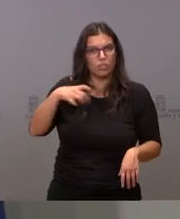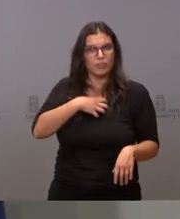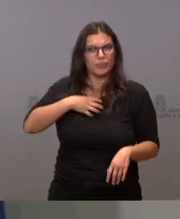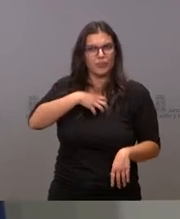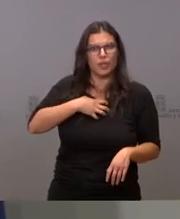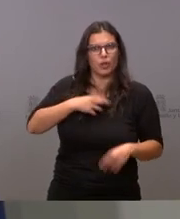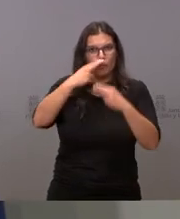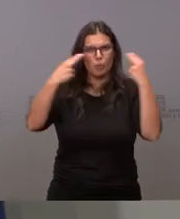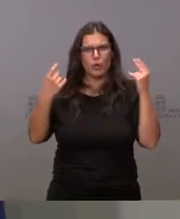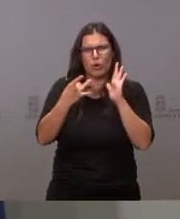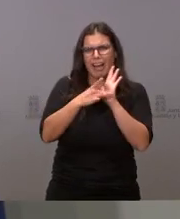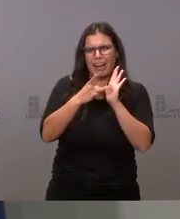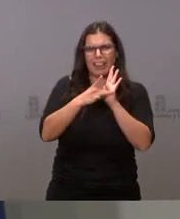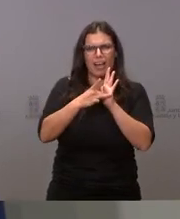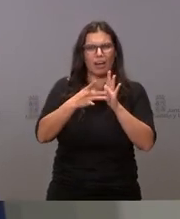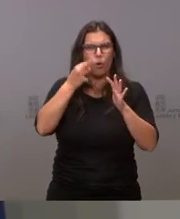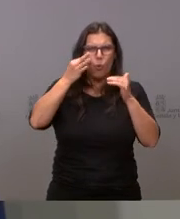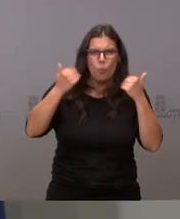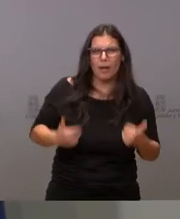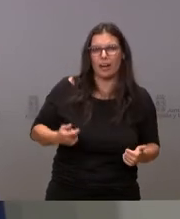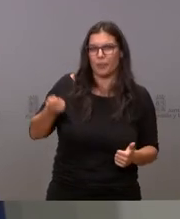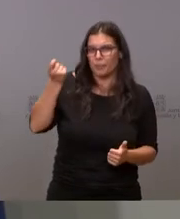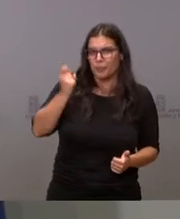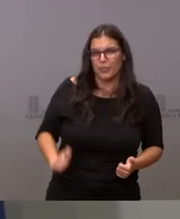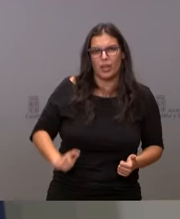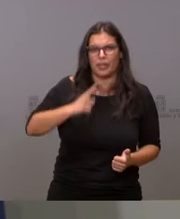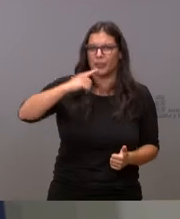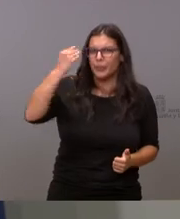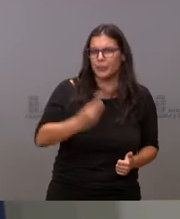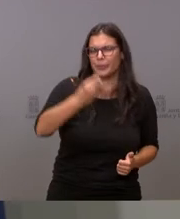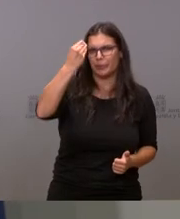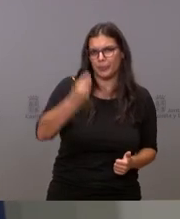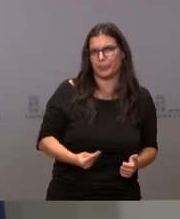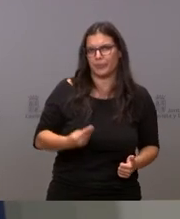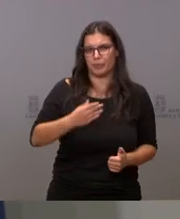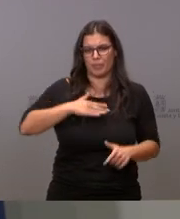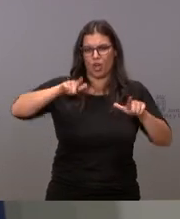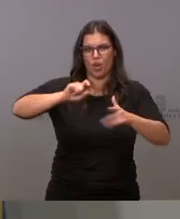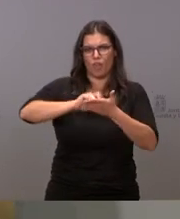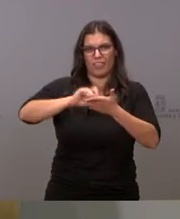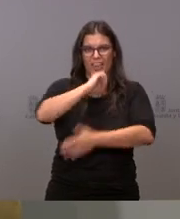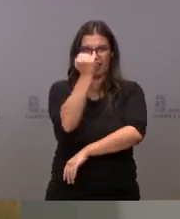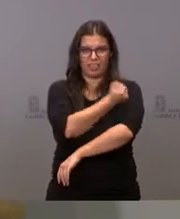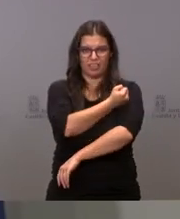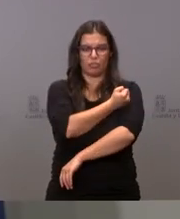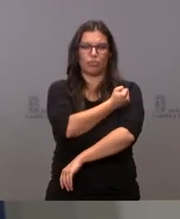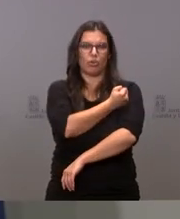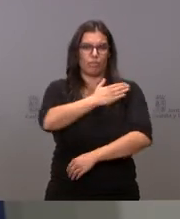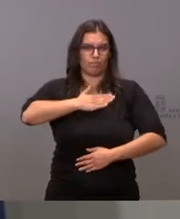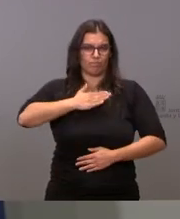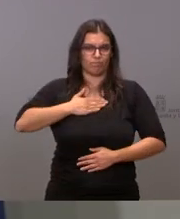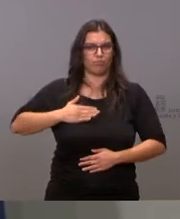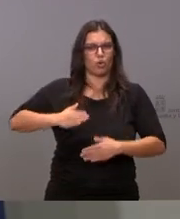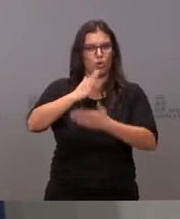calidad humana y profesional de la de los miembros de las oficinas de registro de nuestra